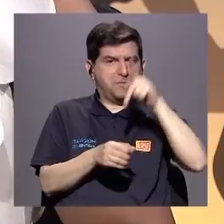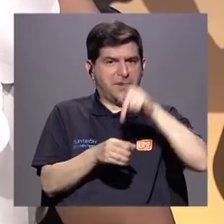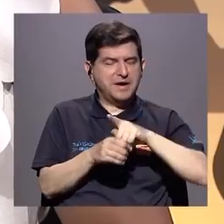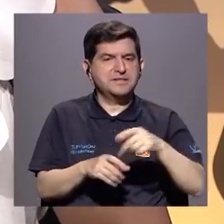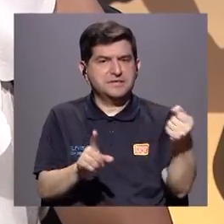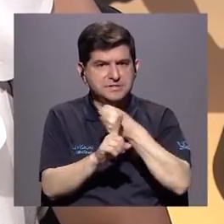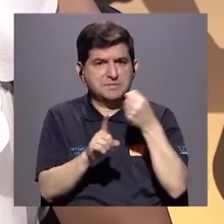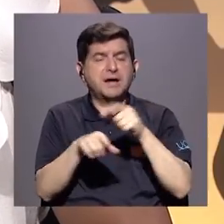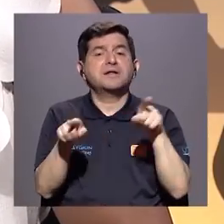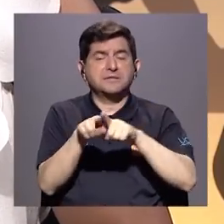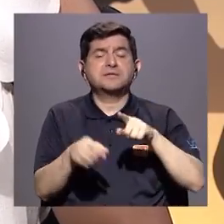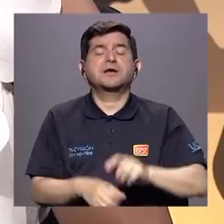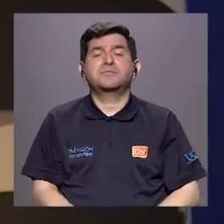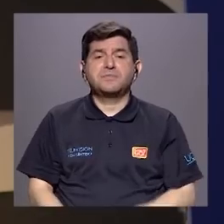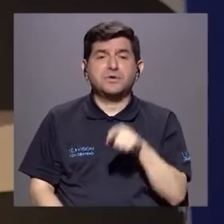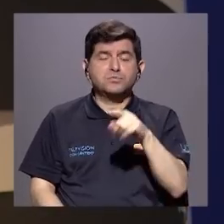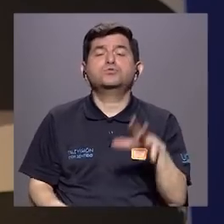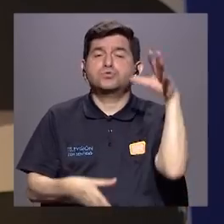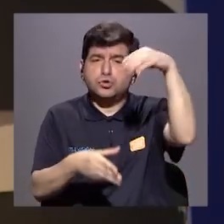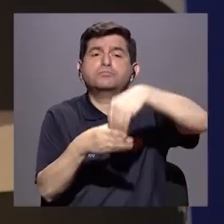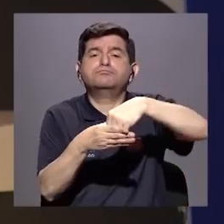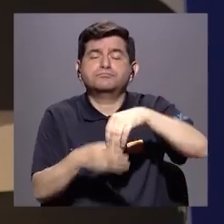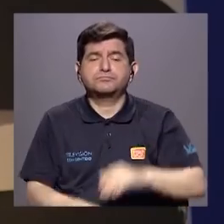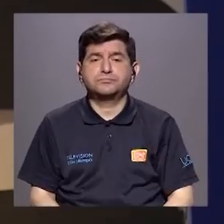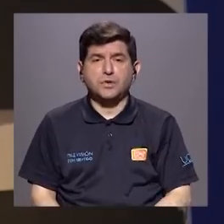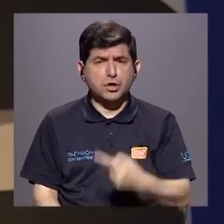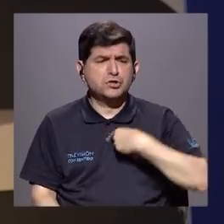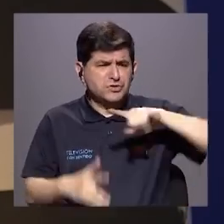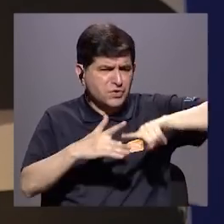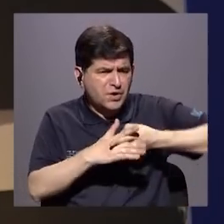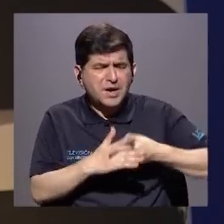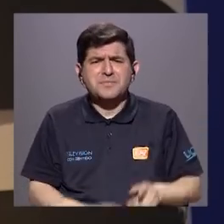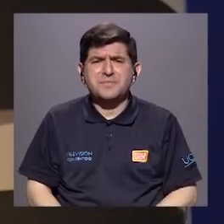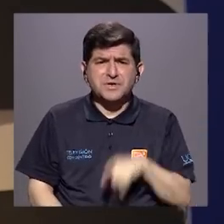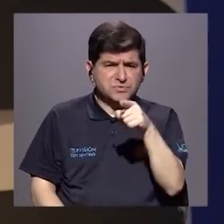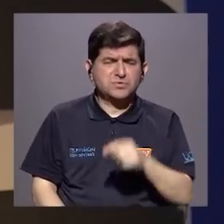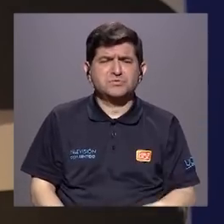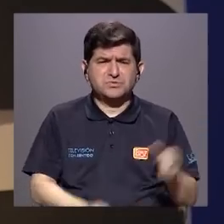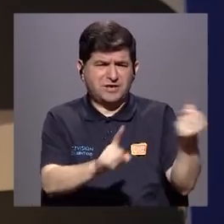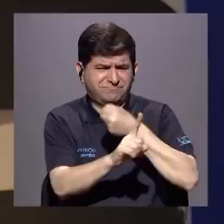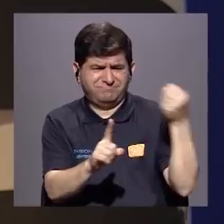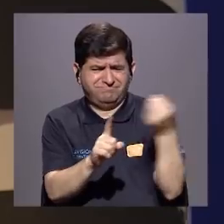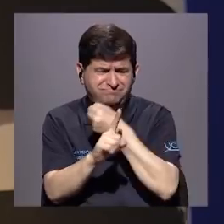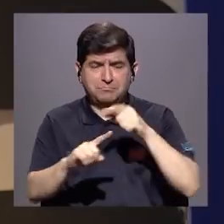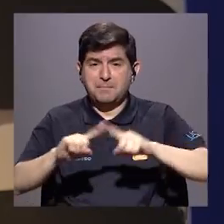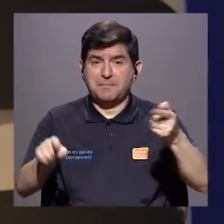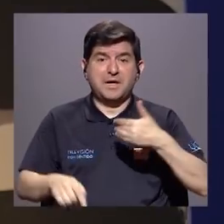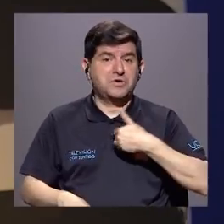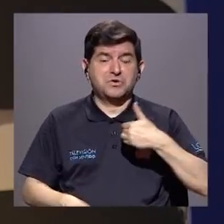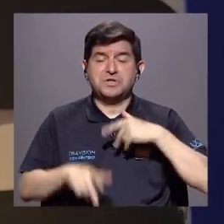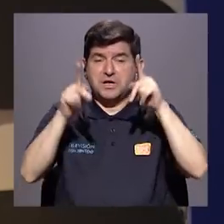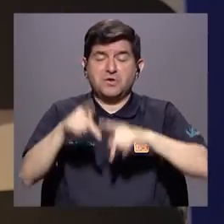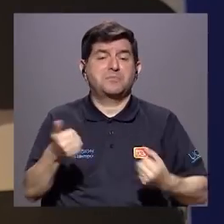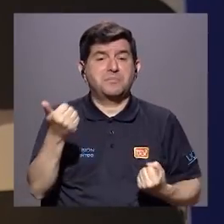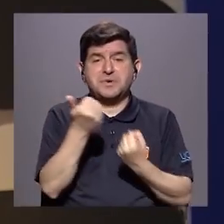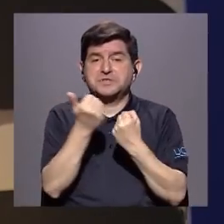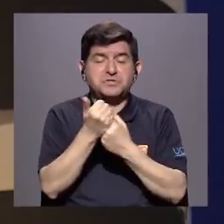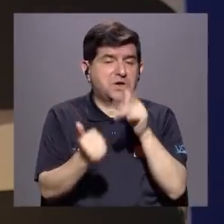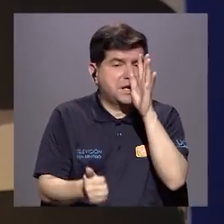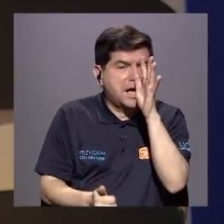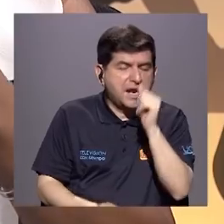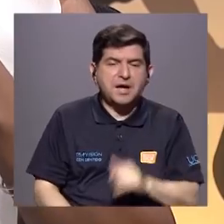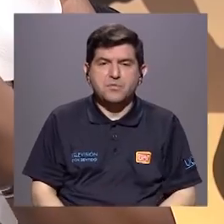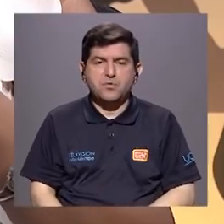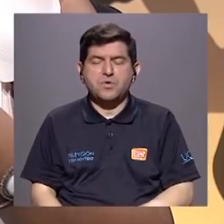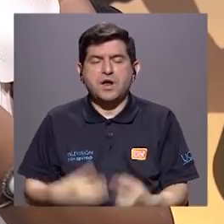participando de esa violencia te hace cómplice. Entonces, si yo empiezo a violentarte a vos, pero no tengo personas que se sumen a la